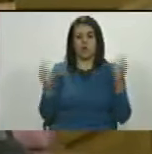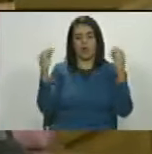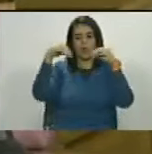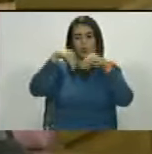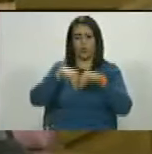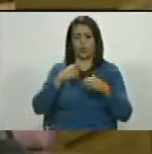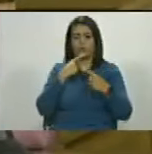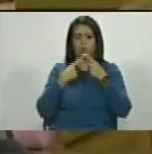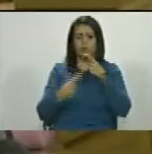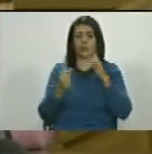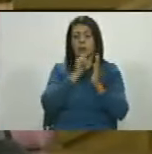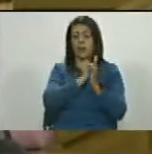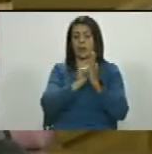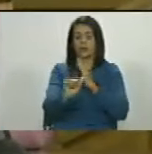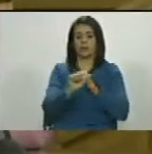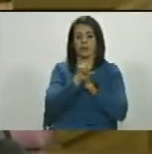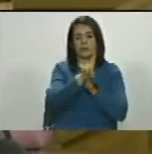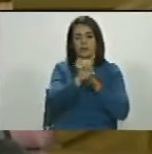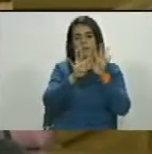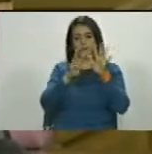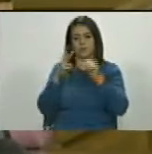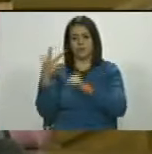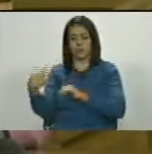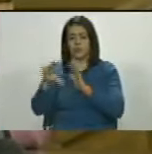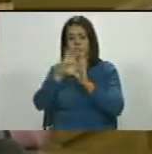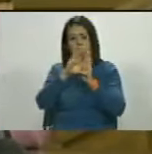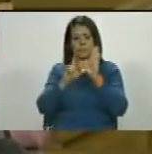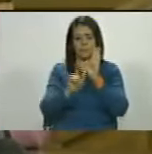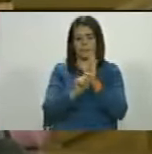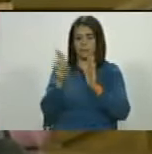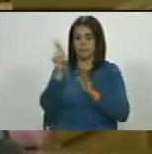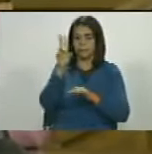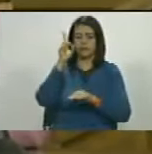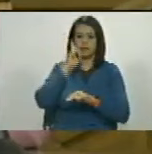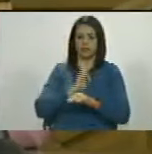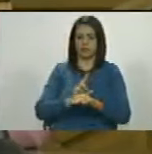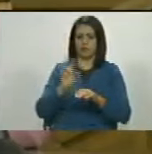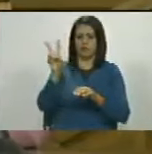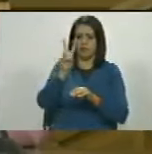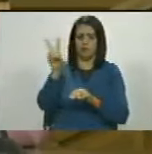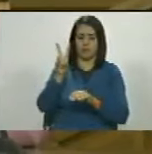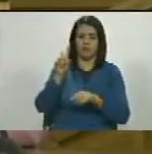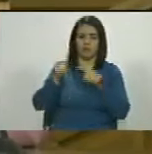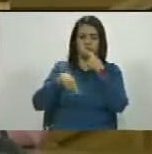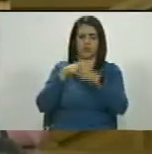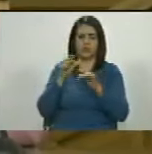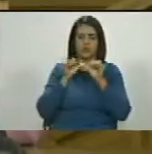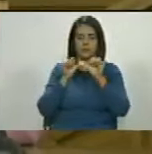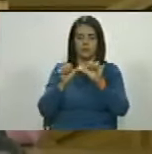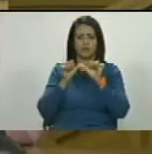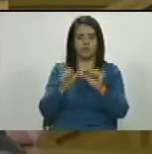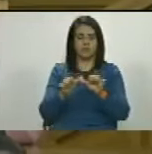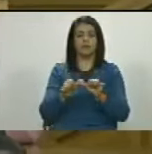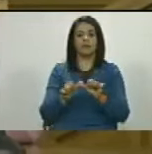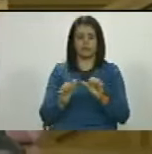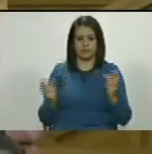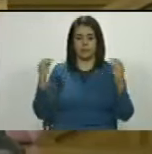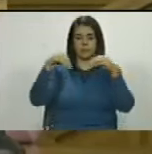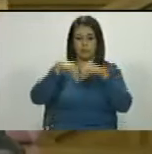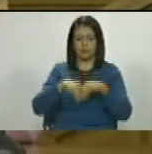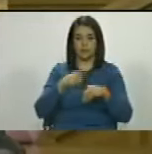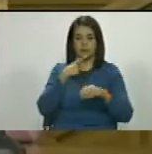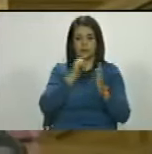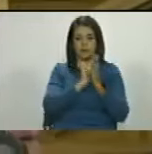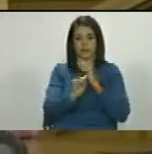conformidad con lo previsto en el artículo 193 de la constitución de la república bolivariana de venezuela en concordancia con el